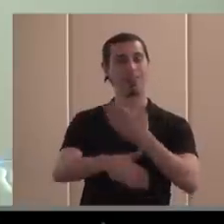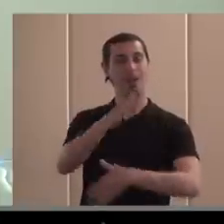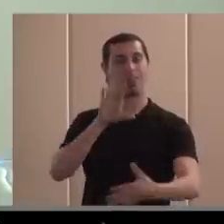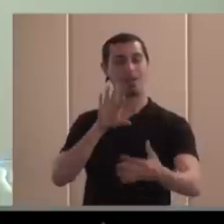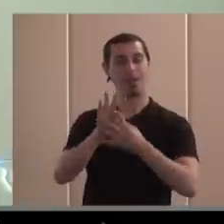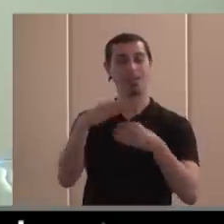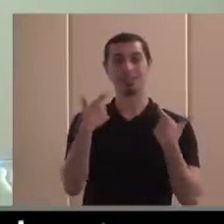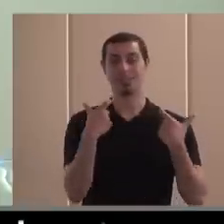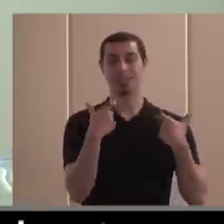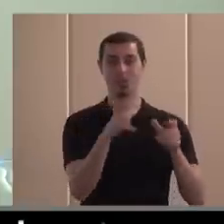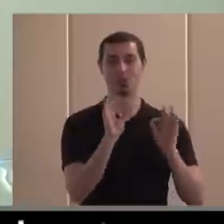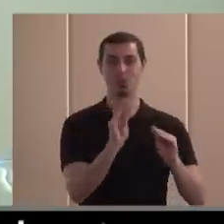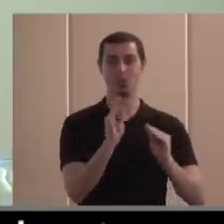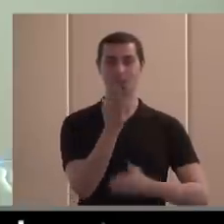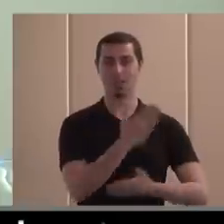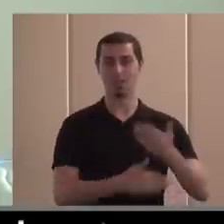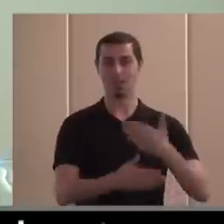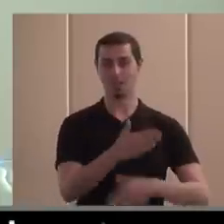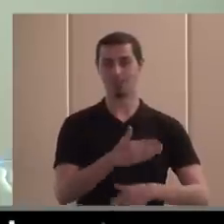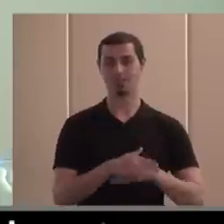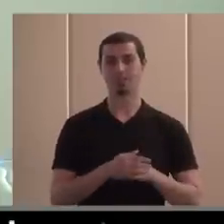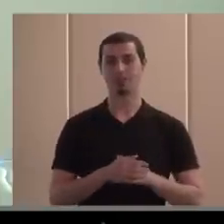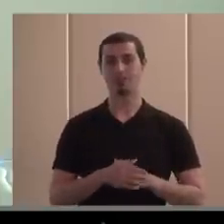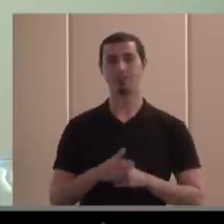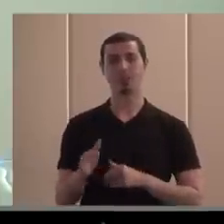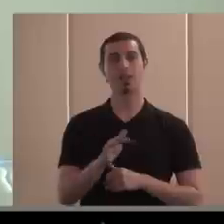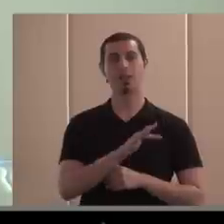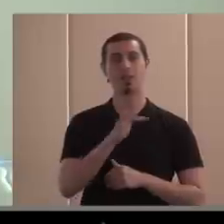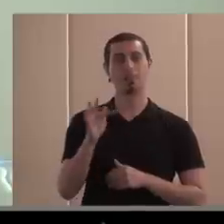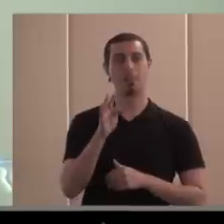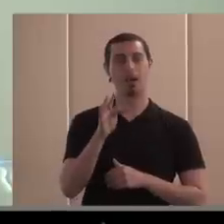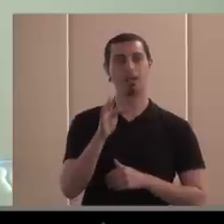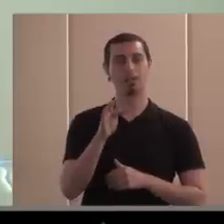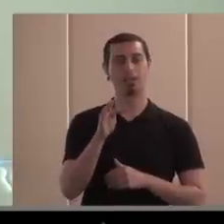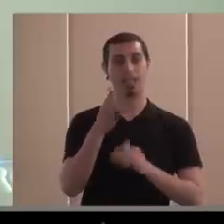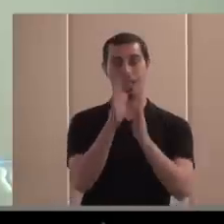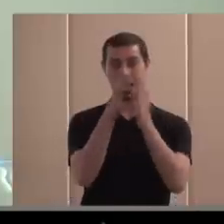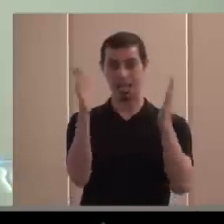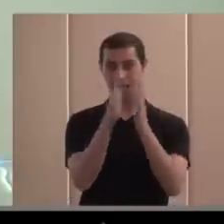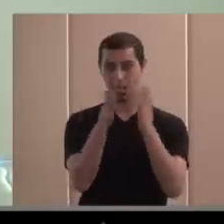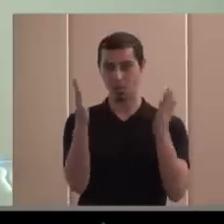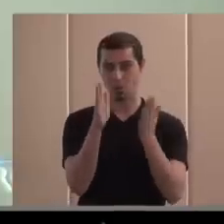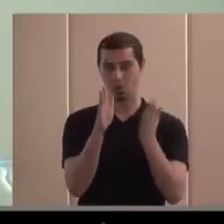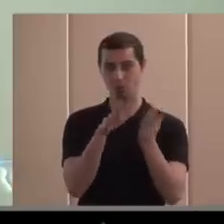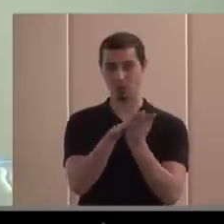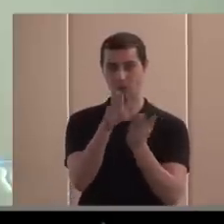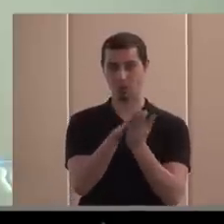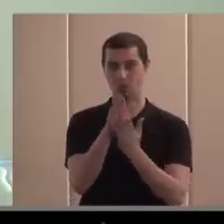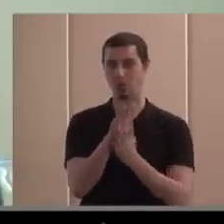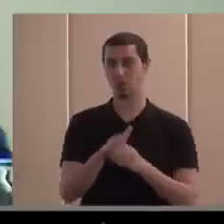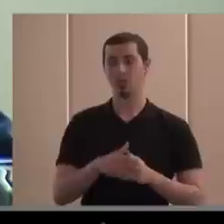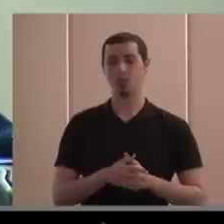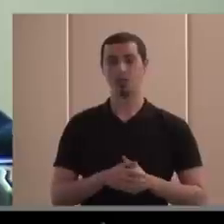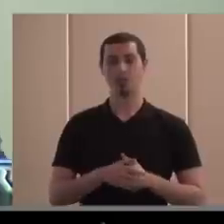el sector de la discapacidad. Es director de colecciones de libros como Abyectos, Empero, Telefónica Accesible,